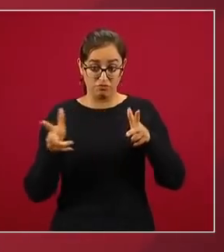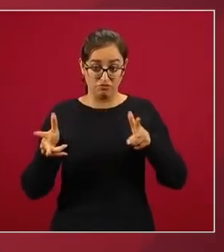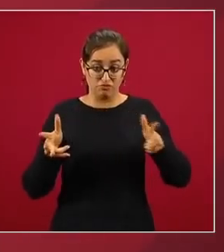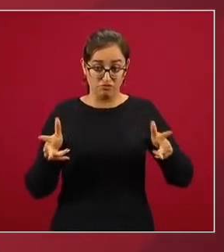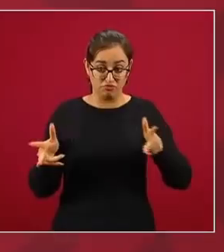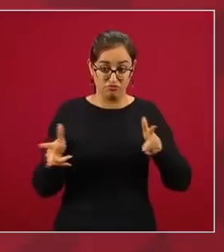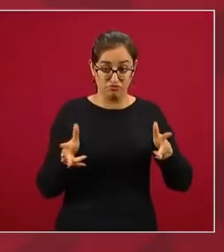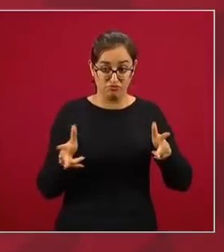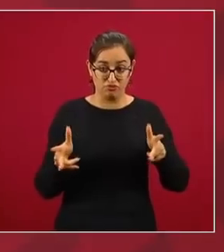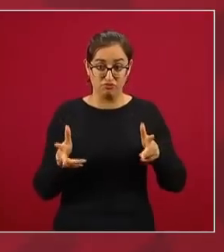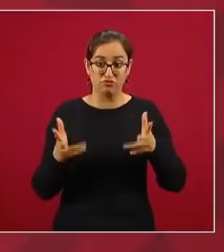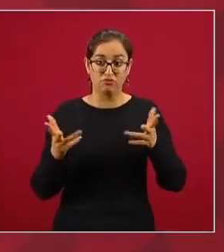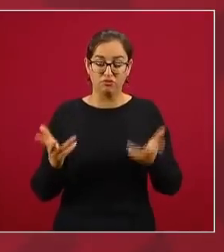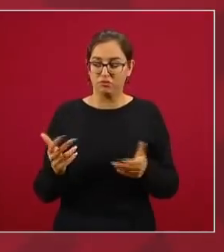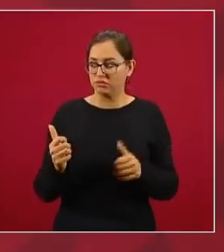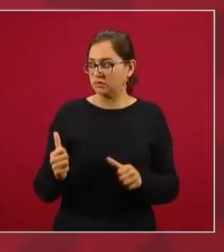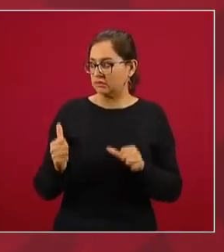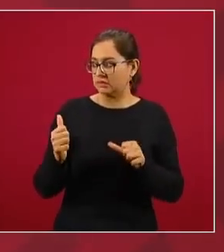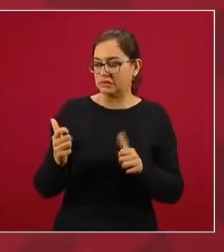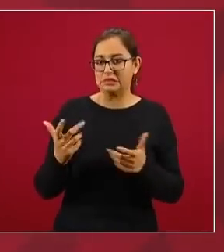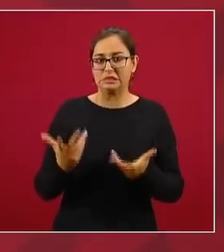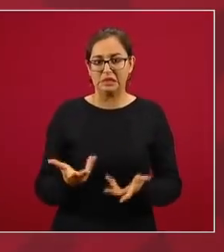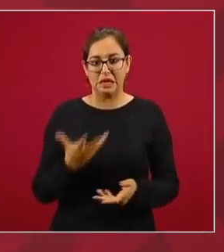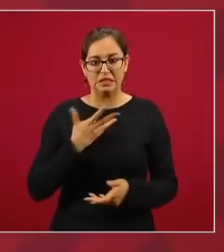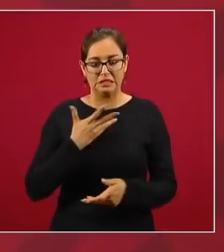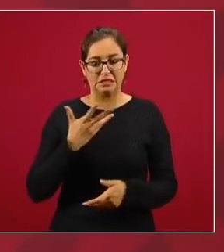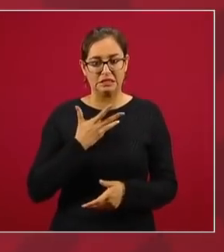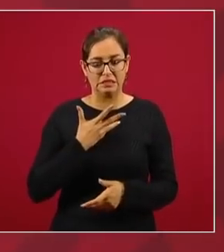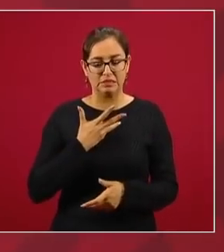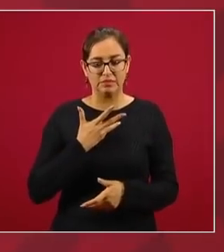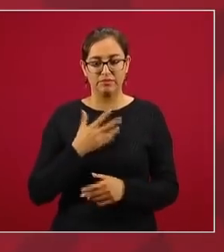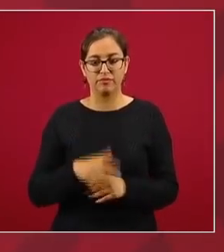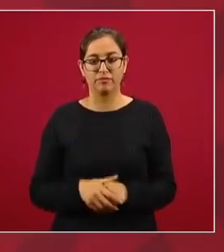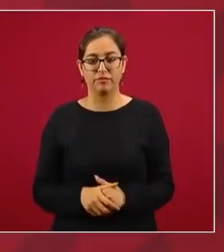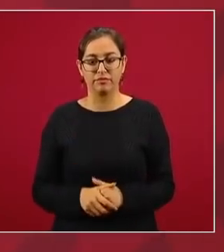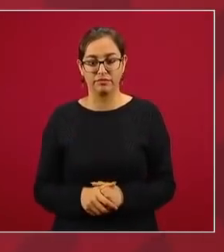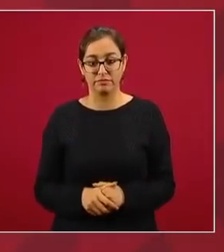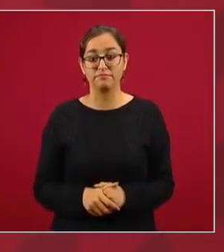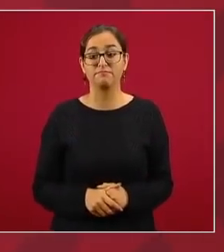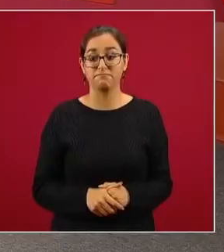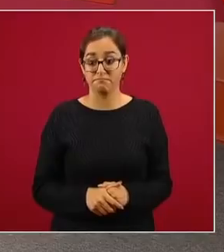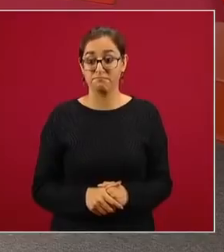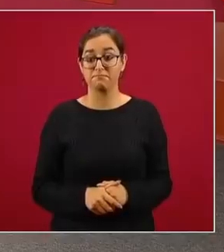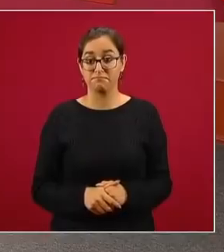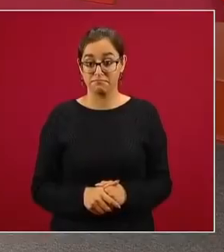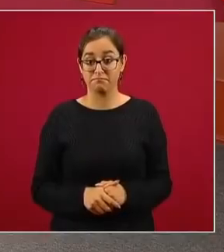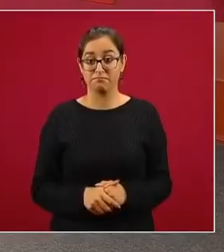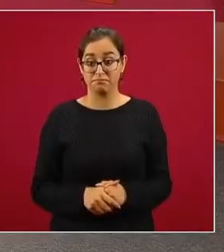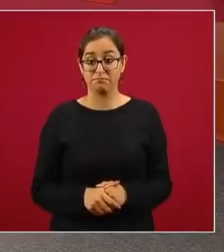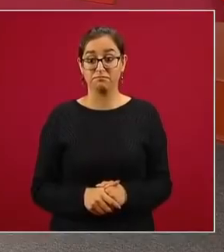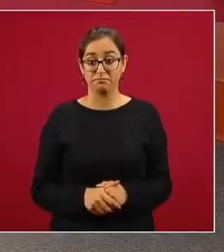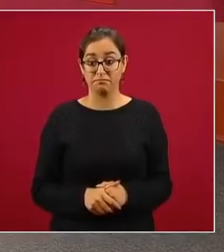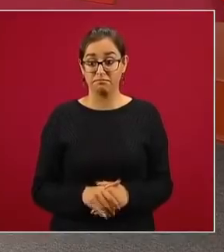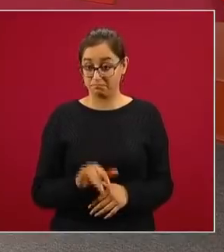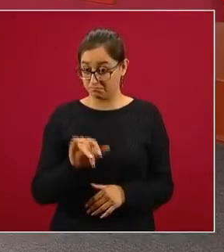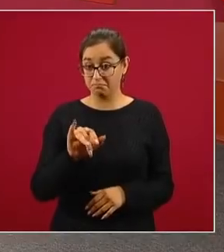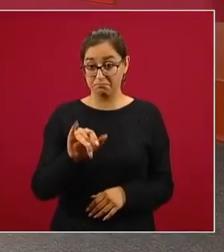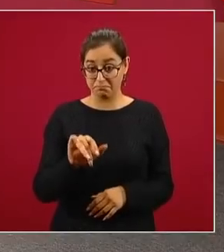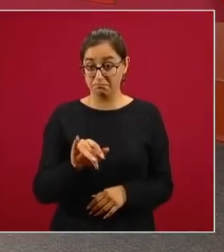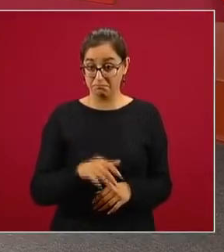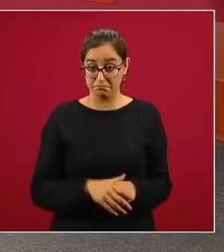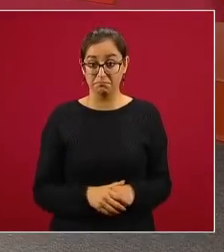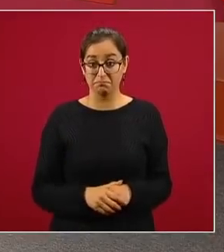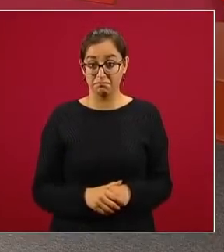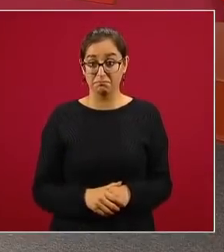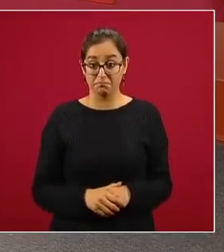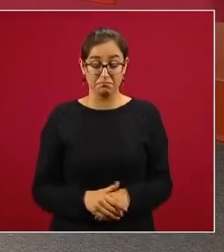a los de la Guardia Nacional. ¿Todos los camionetas siguen a los? Sí, de los manifestantes.